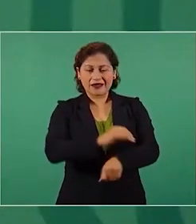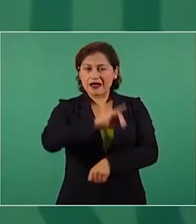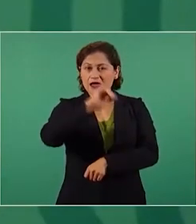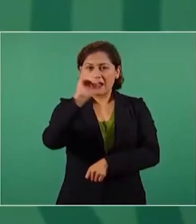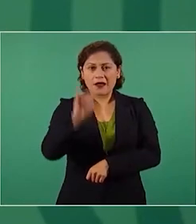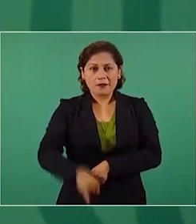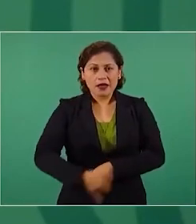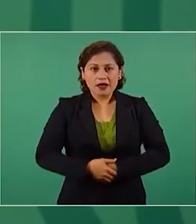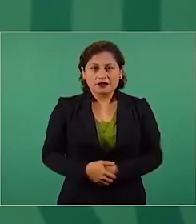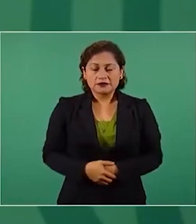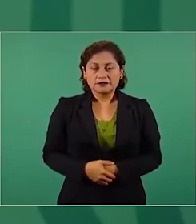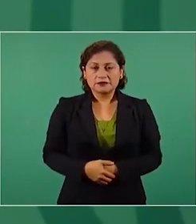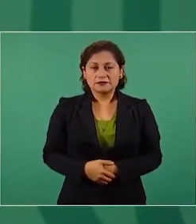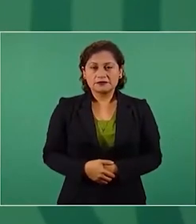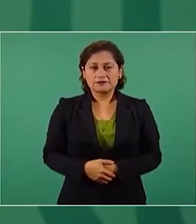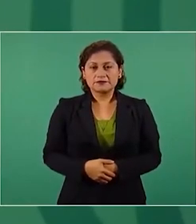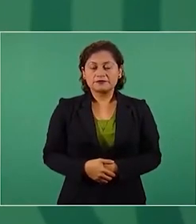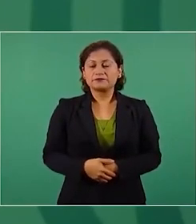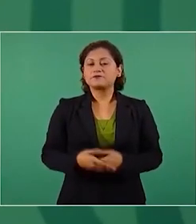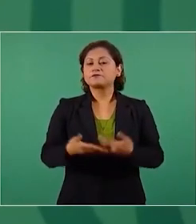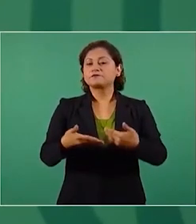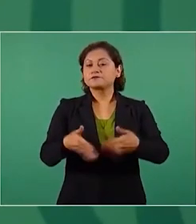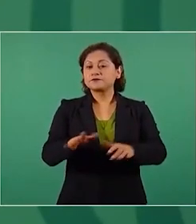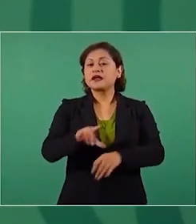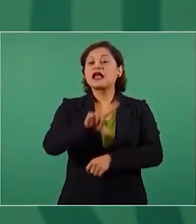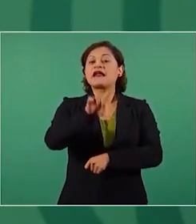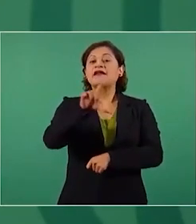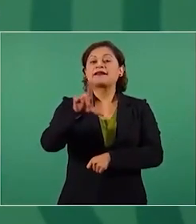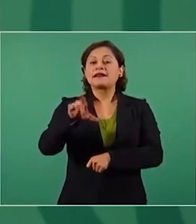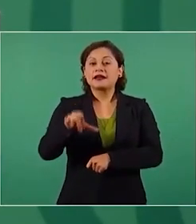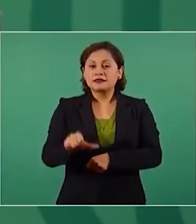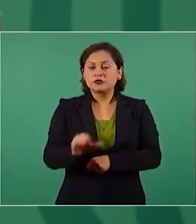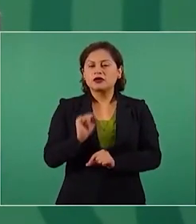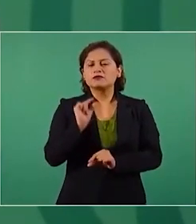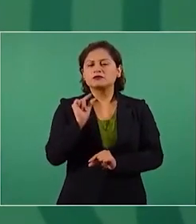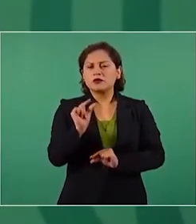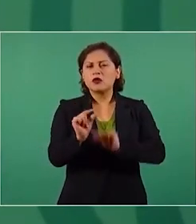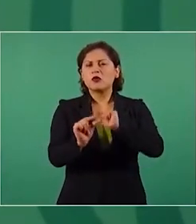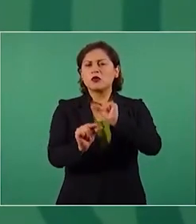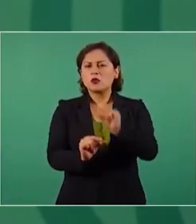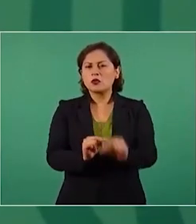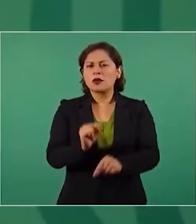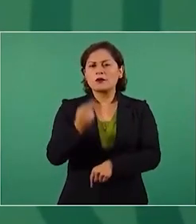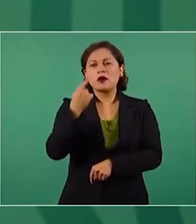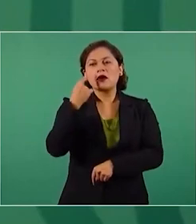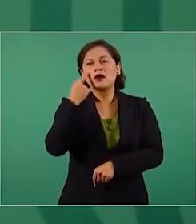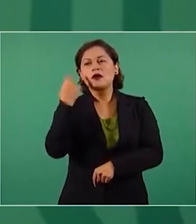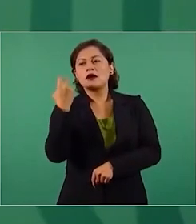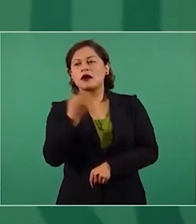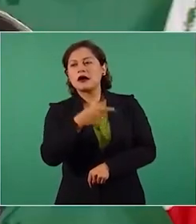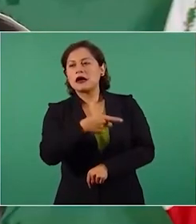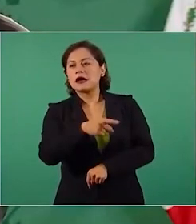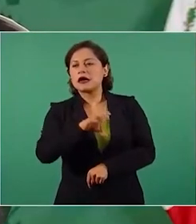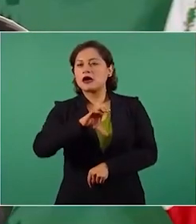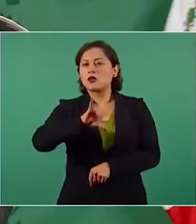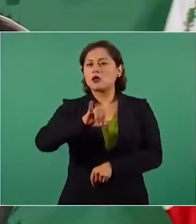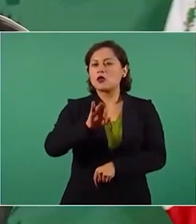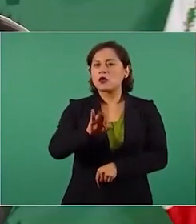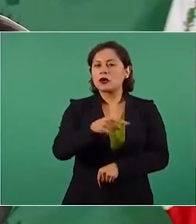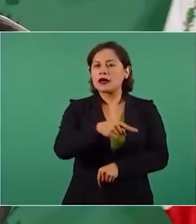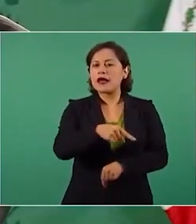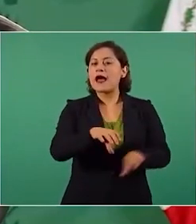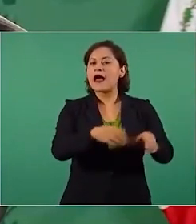Empieza a saberse de que existe la judicatura y que tiene esa función